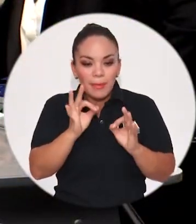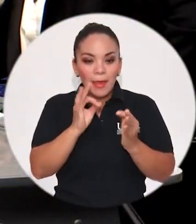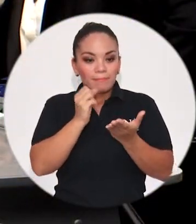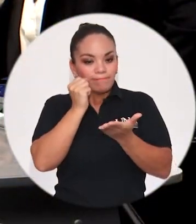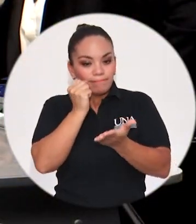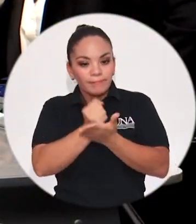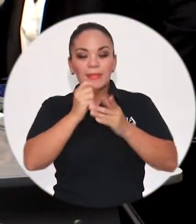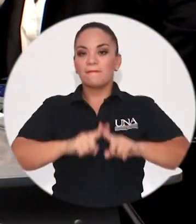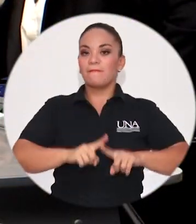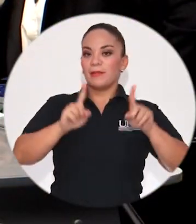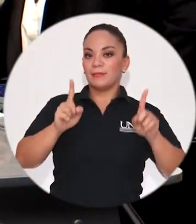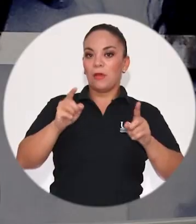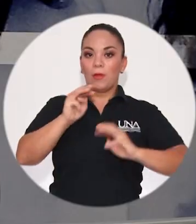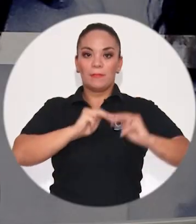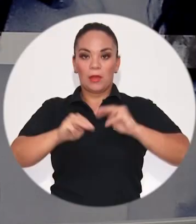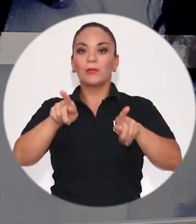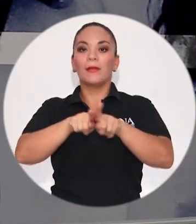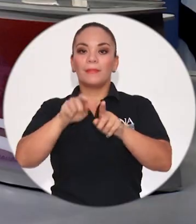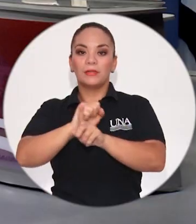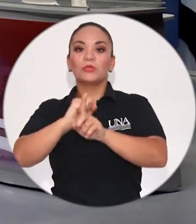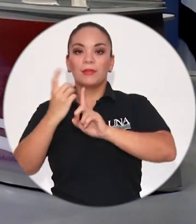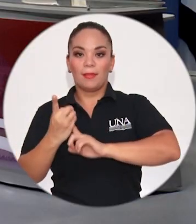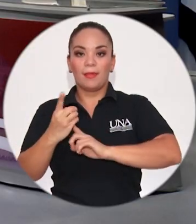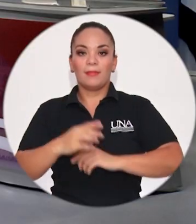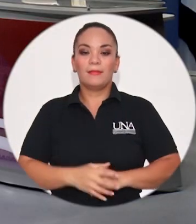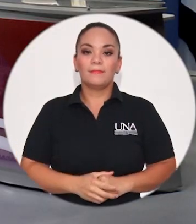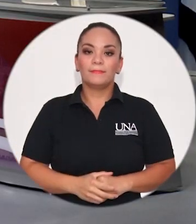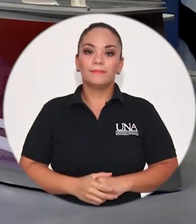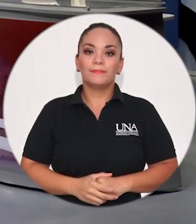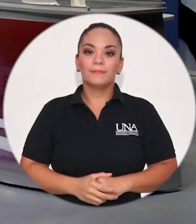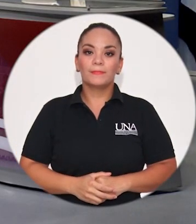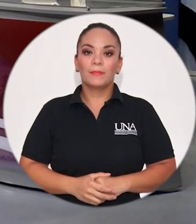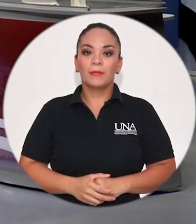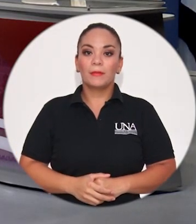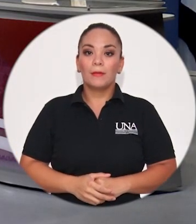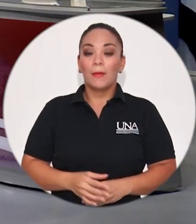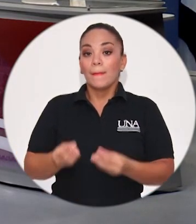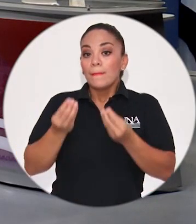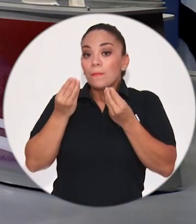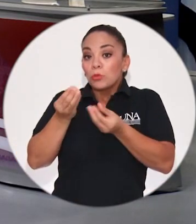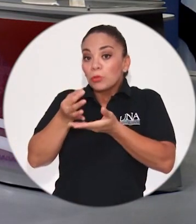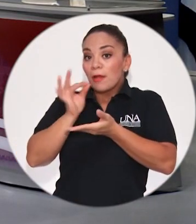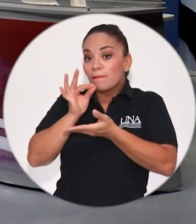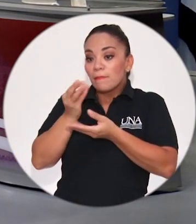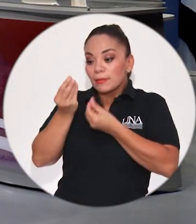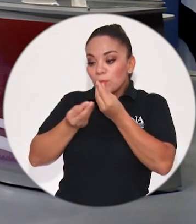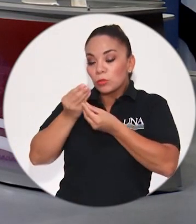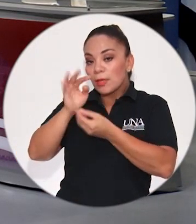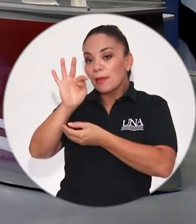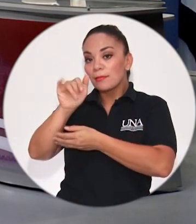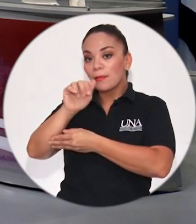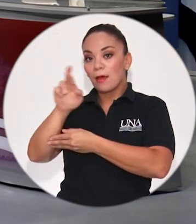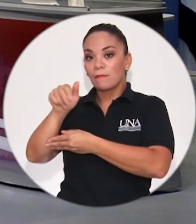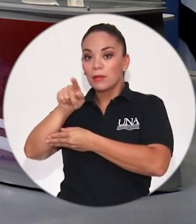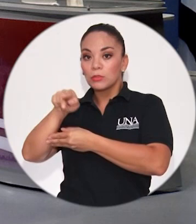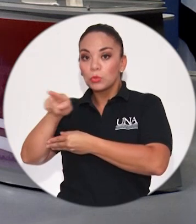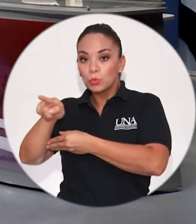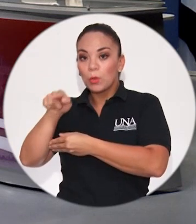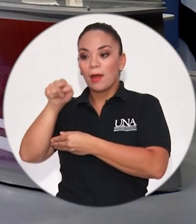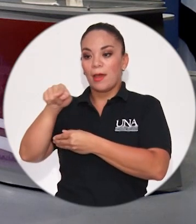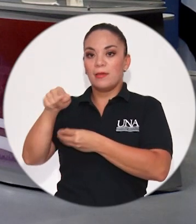tampoco en la sociedad como tal. Mucho del café que se producía en Tarrasú se iba a recoger allá, se